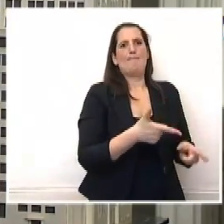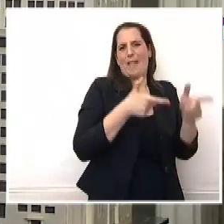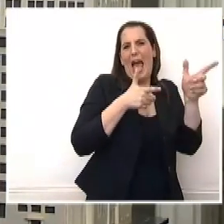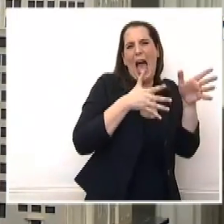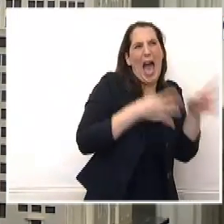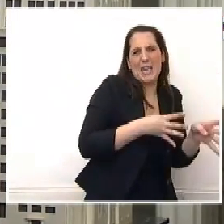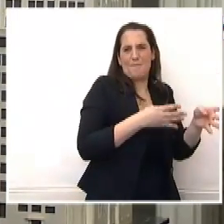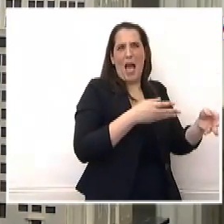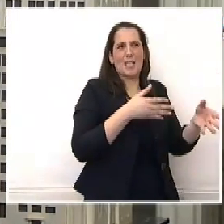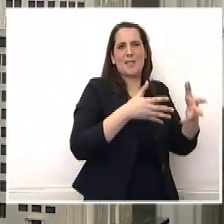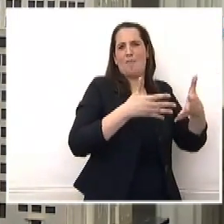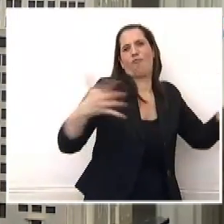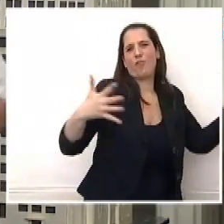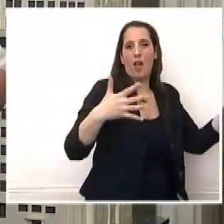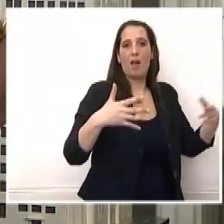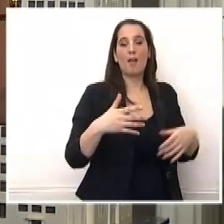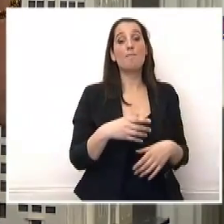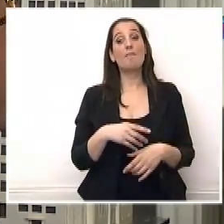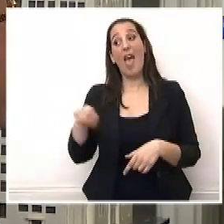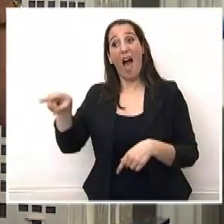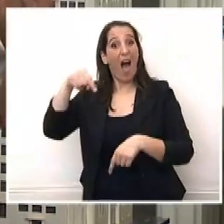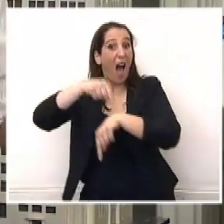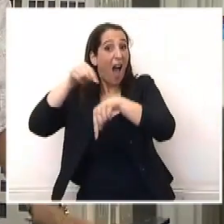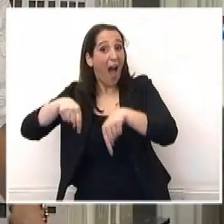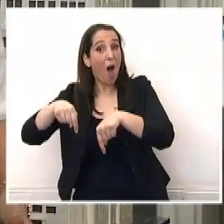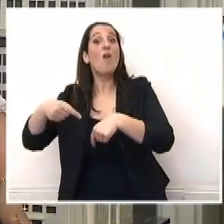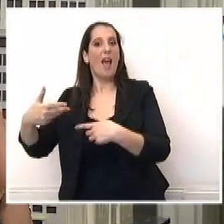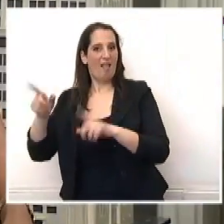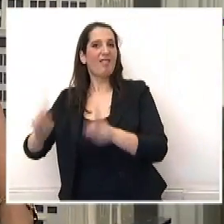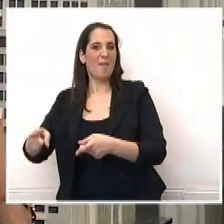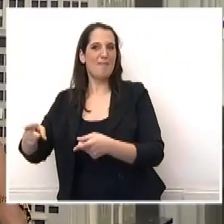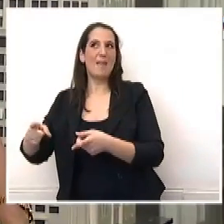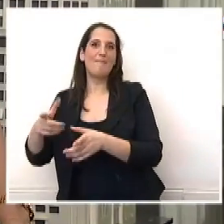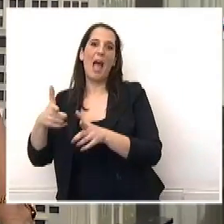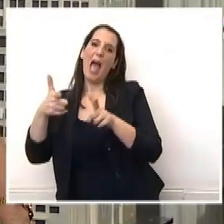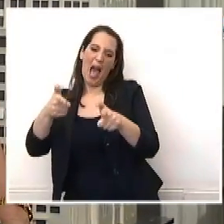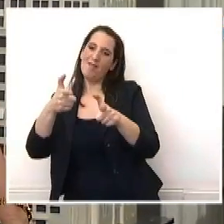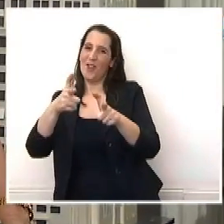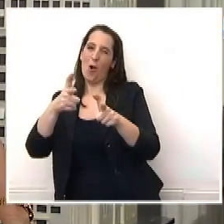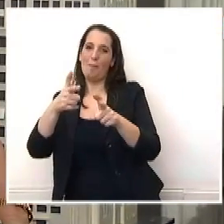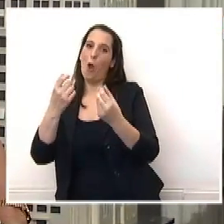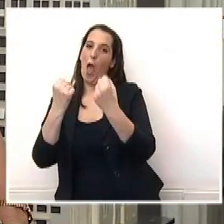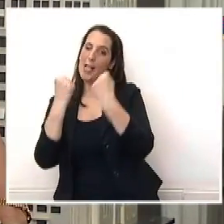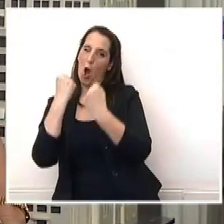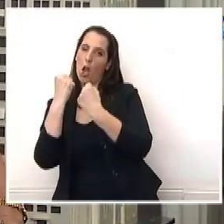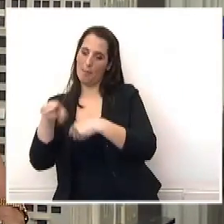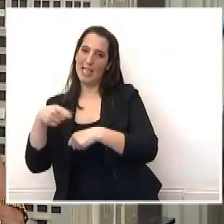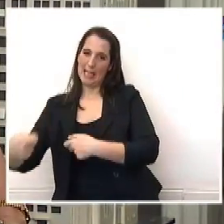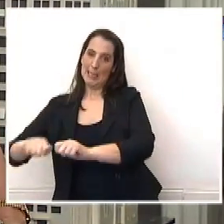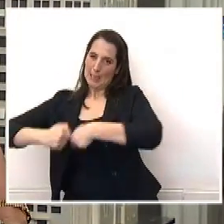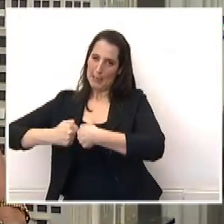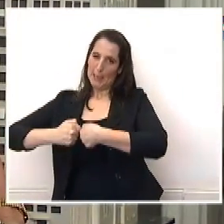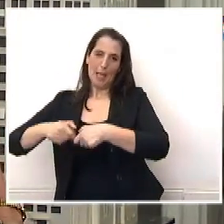vienen con las armas de la economía o del mercado, en lo que hemos dado en llamar terrorismo